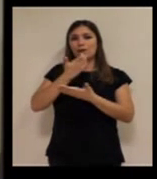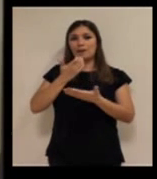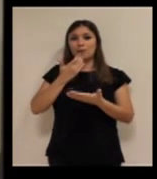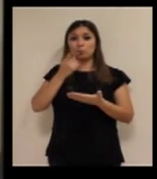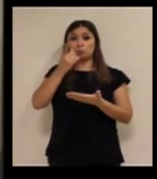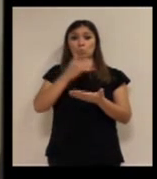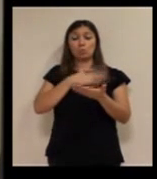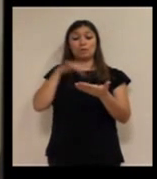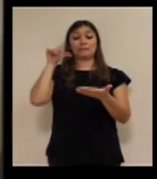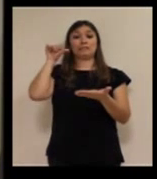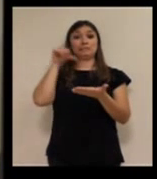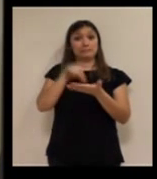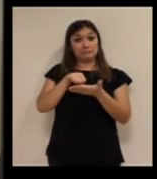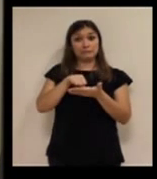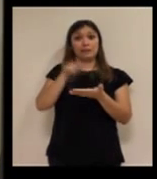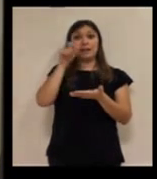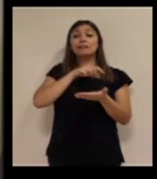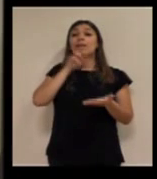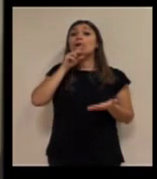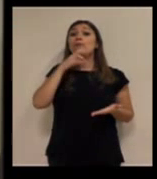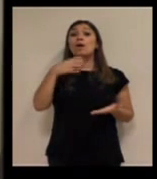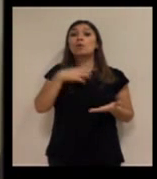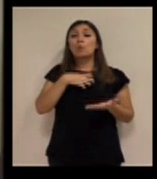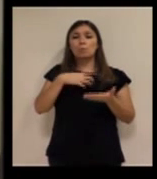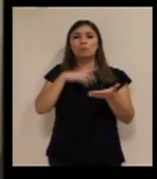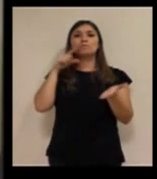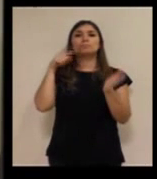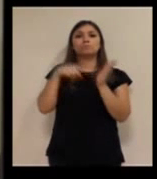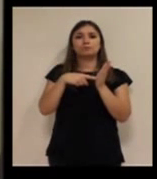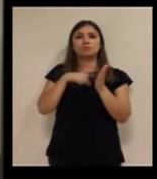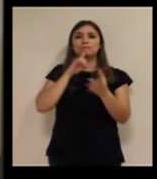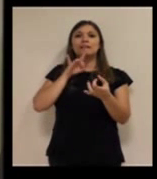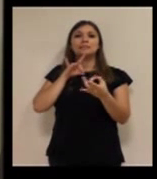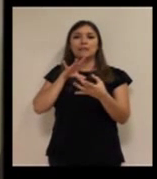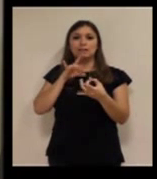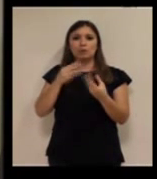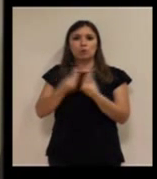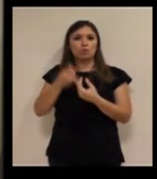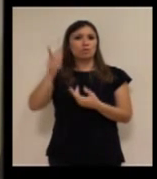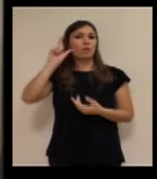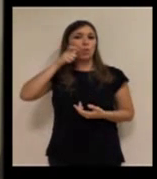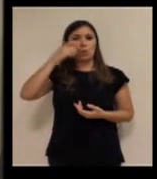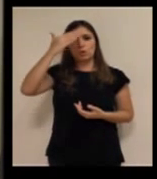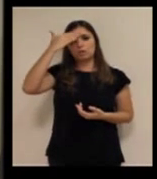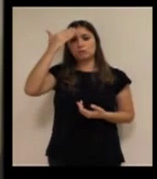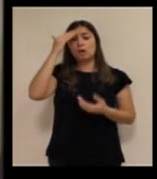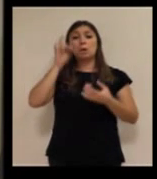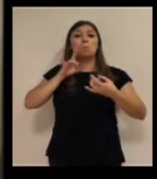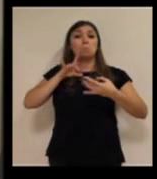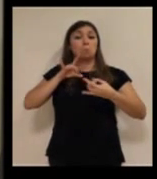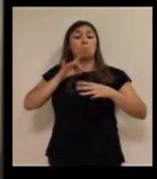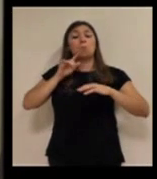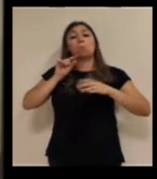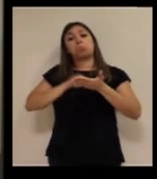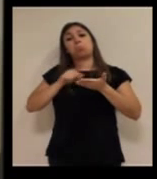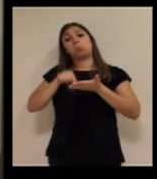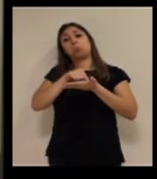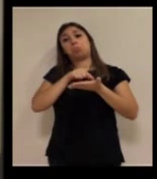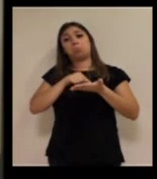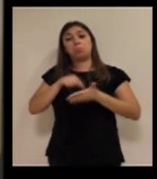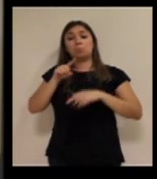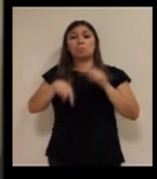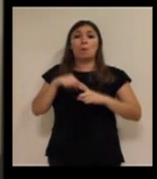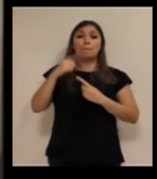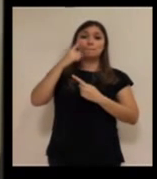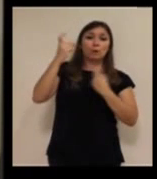pulsador va a permitir a las personas que no pueden hablar mantener un chat con la central, un chat dirigido, tiene una serie de